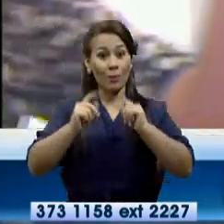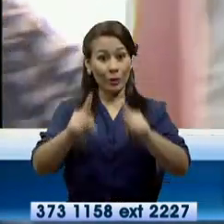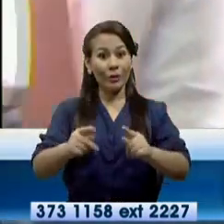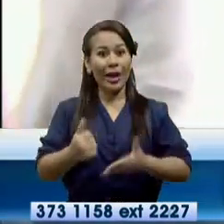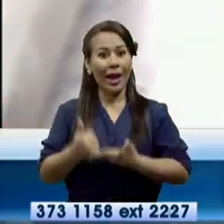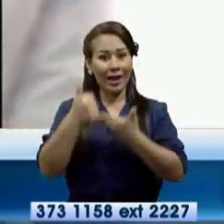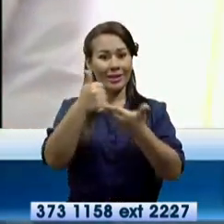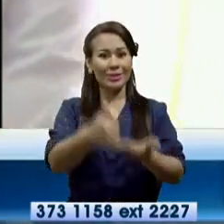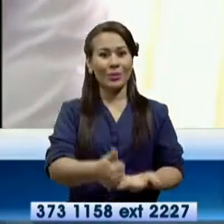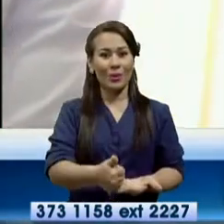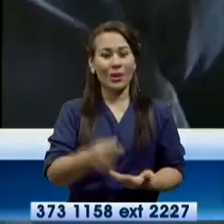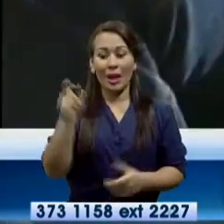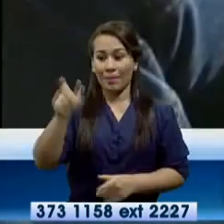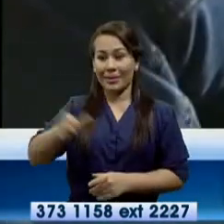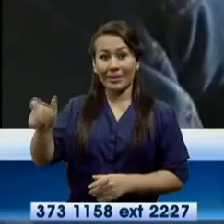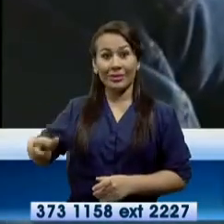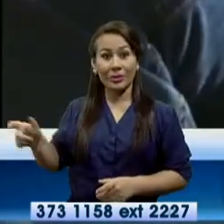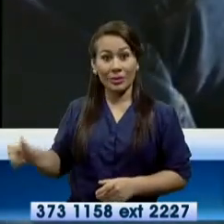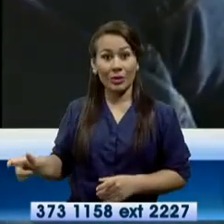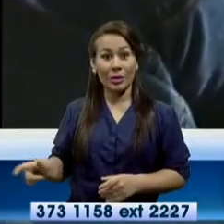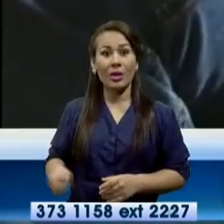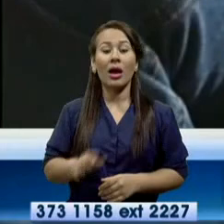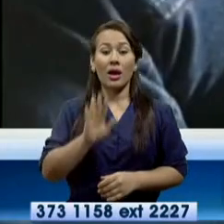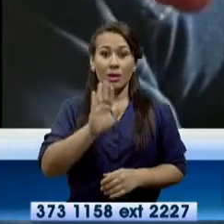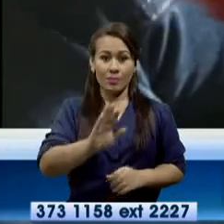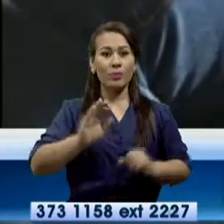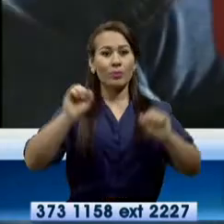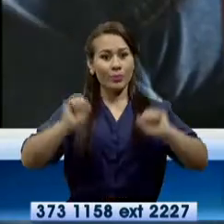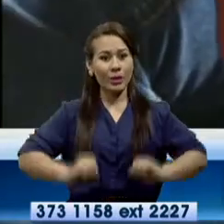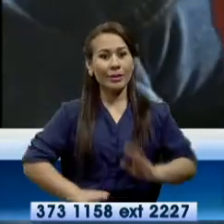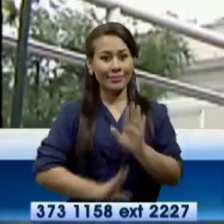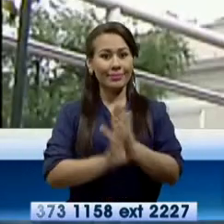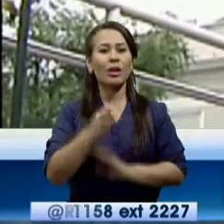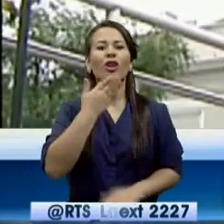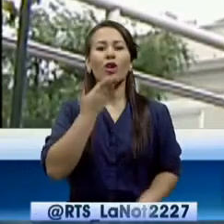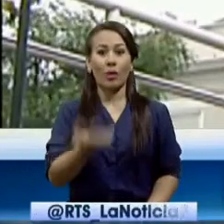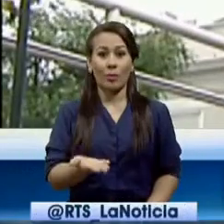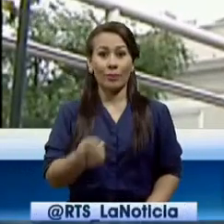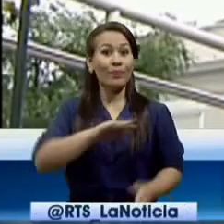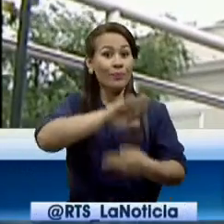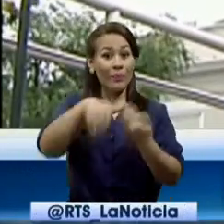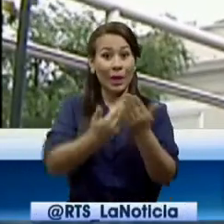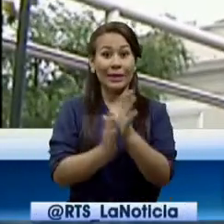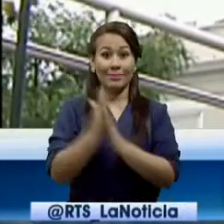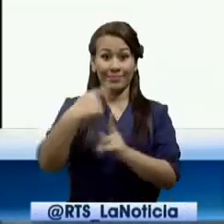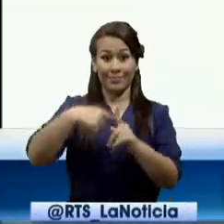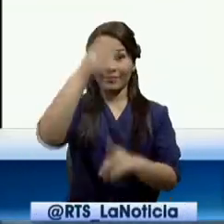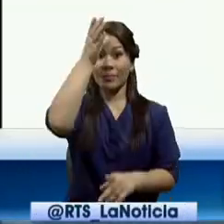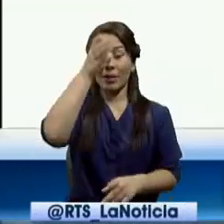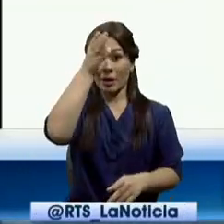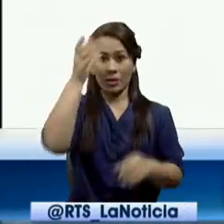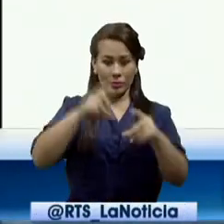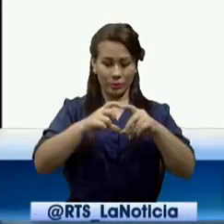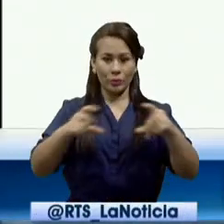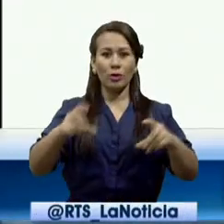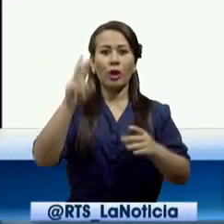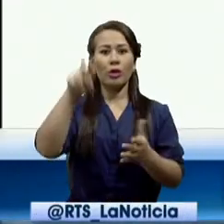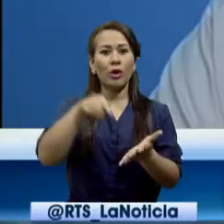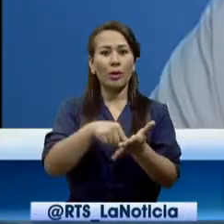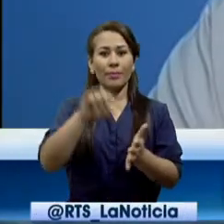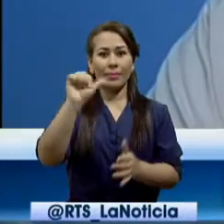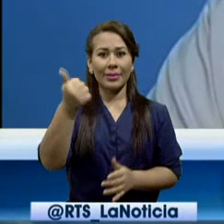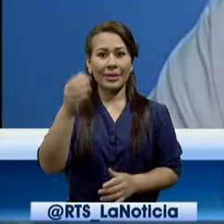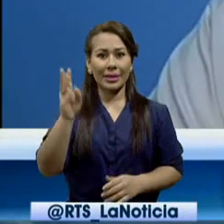extender la mano para ayudar a estas personas en su recuperación por medio de la colecta Múnera 2016. El proyecto